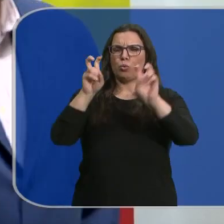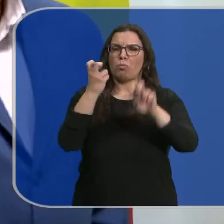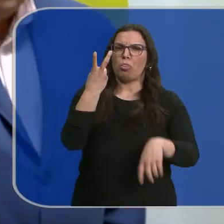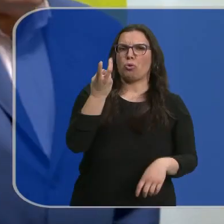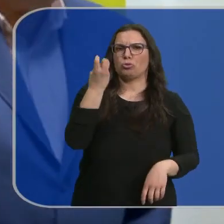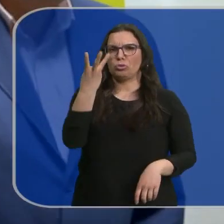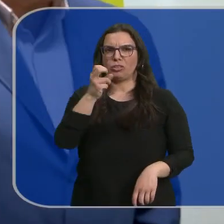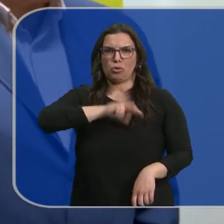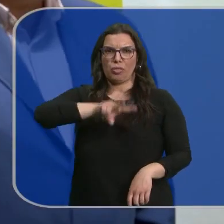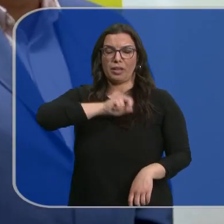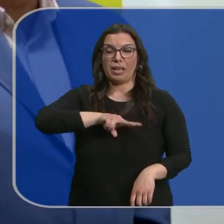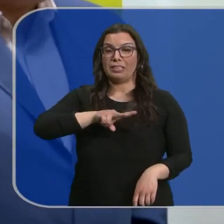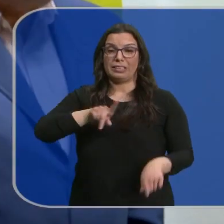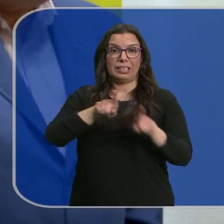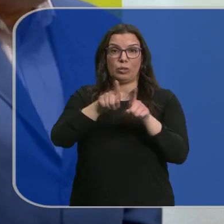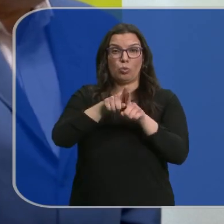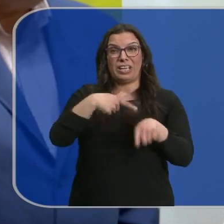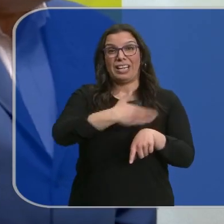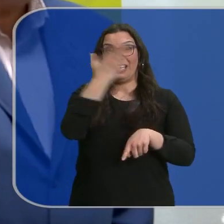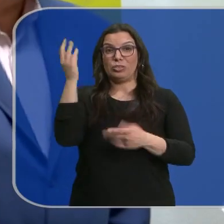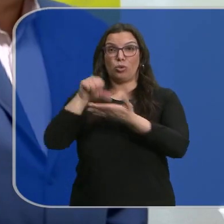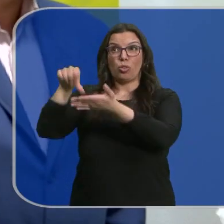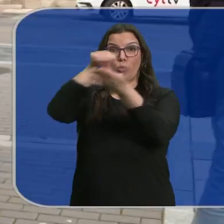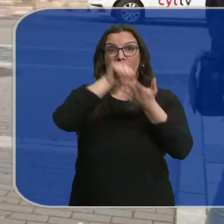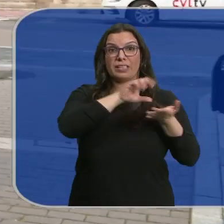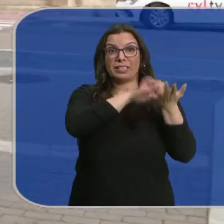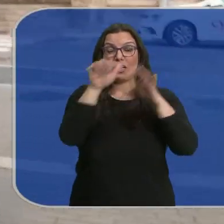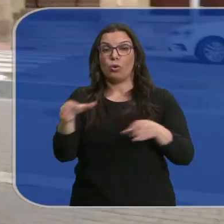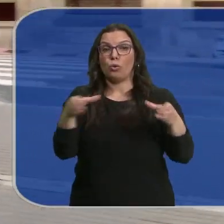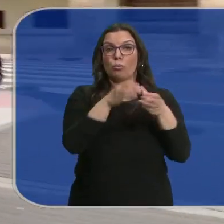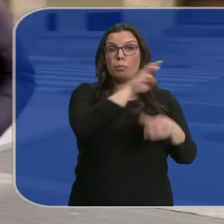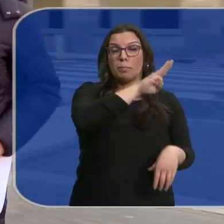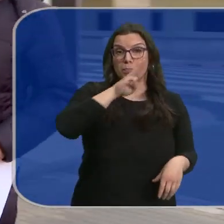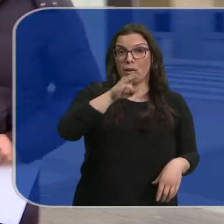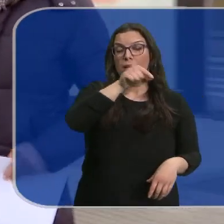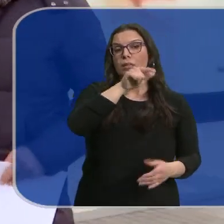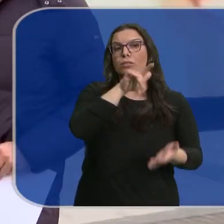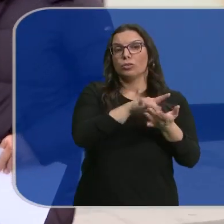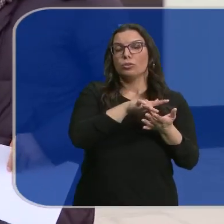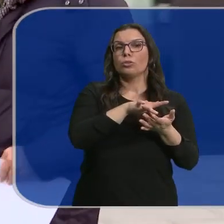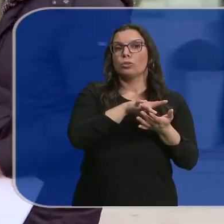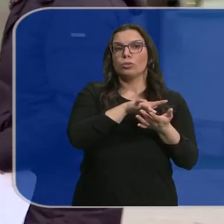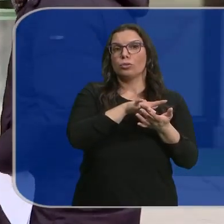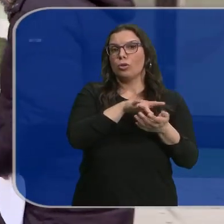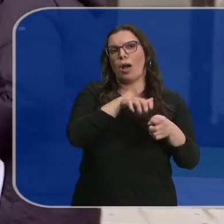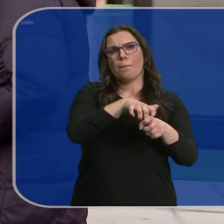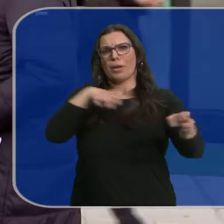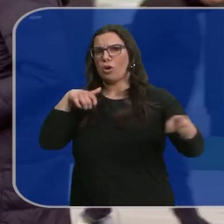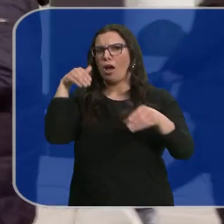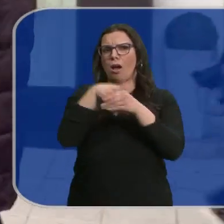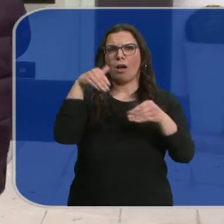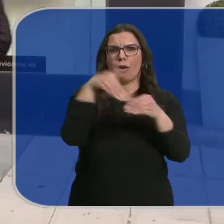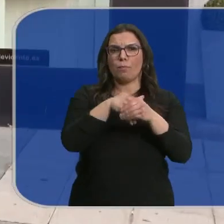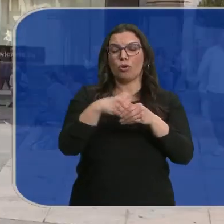tres sediles. Y como viene sucediendo en el resto de ciudades de Castilla y León, el Partido Popular es, por cierto, la fuerza que arrastra mayor número de